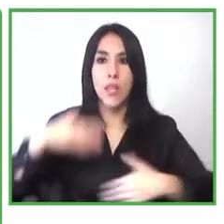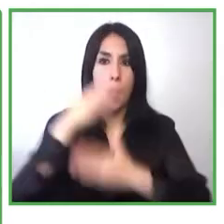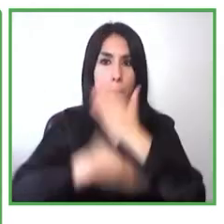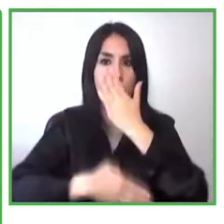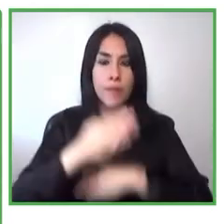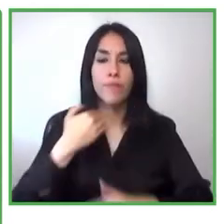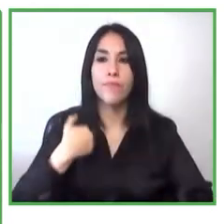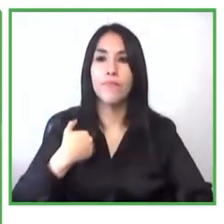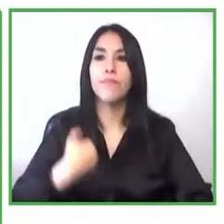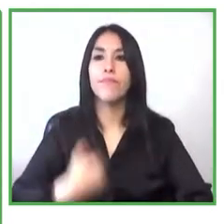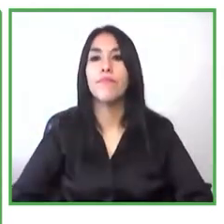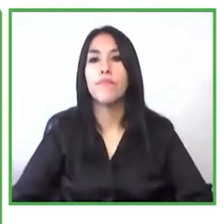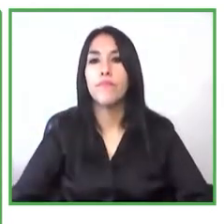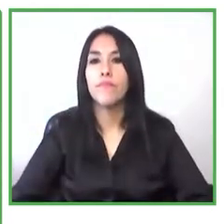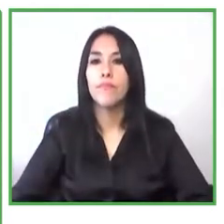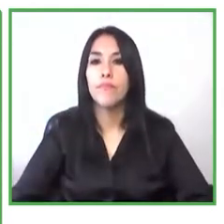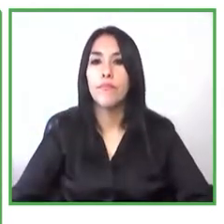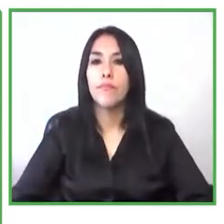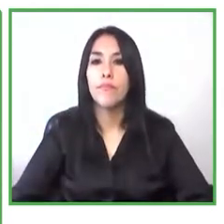y tengo también